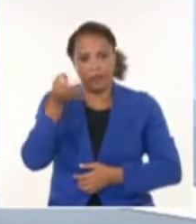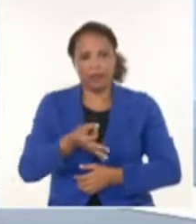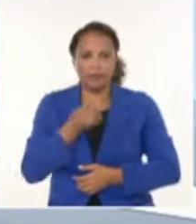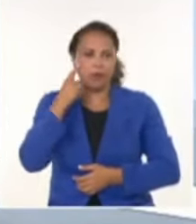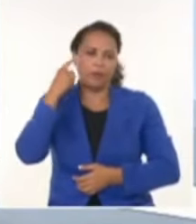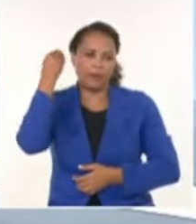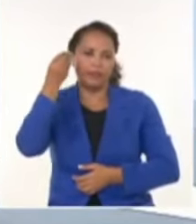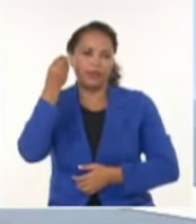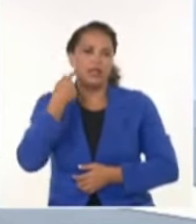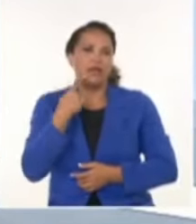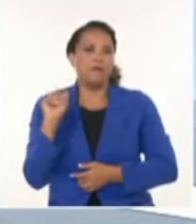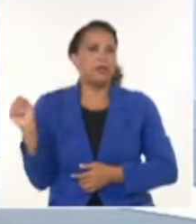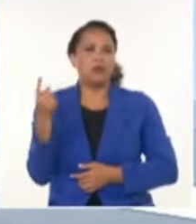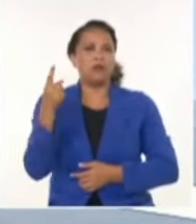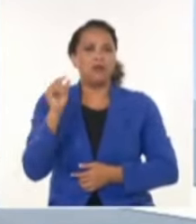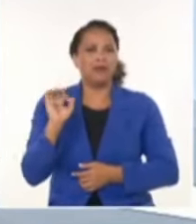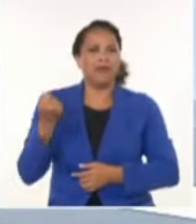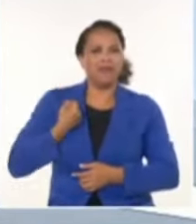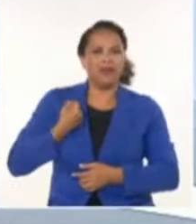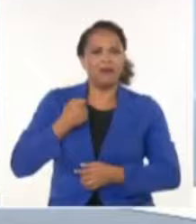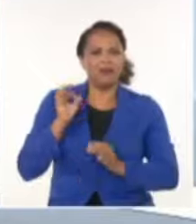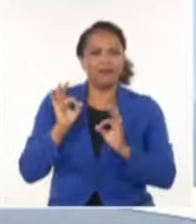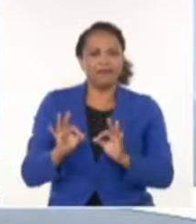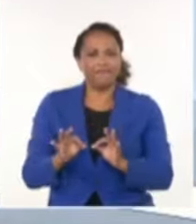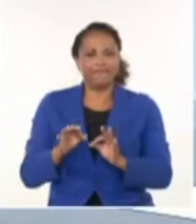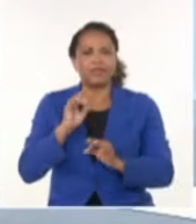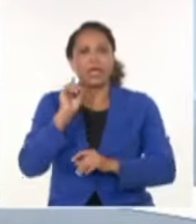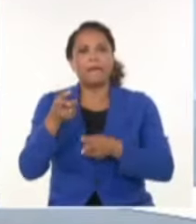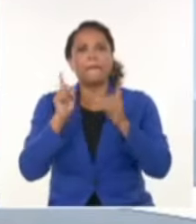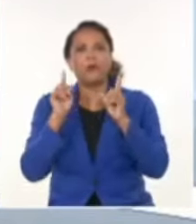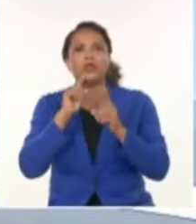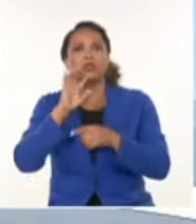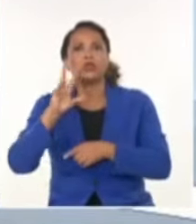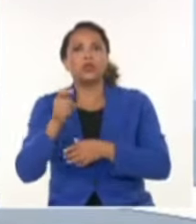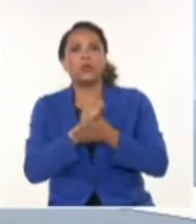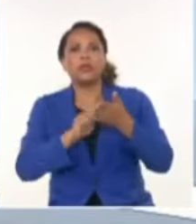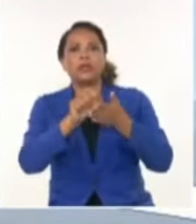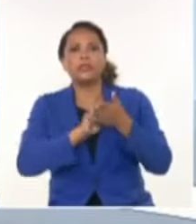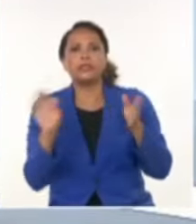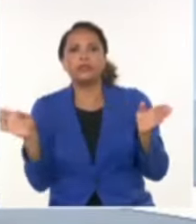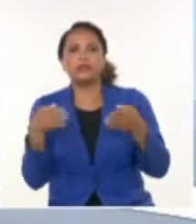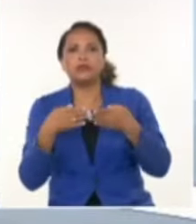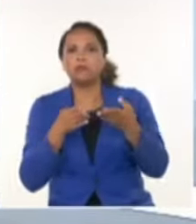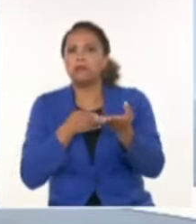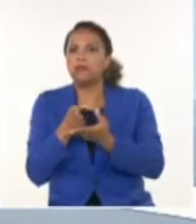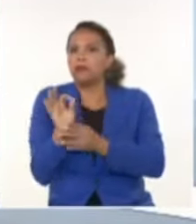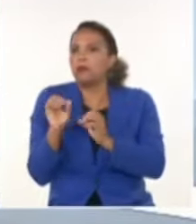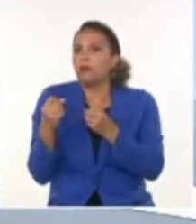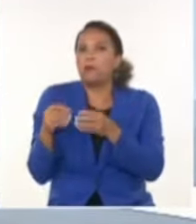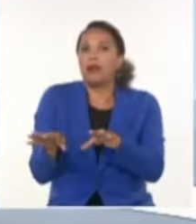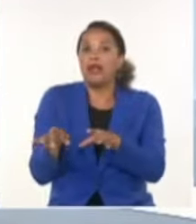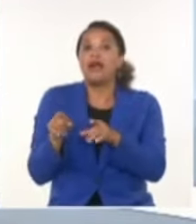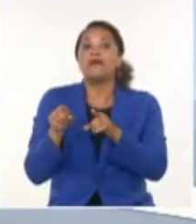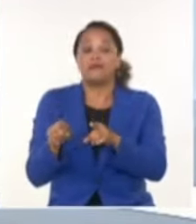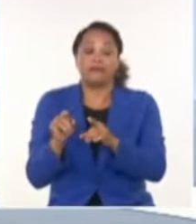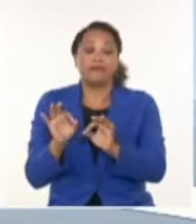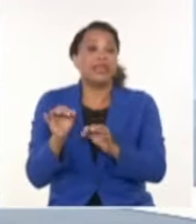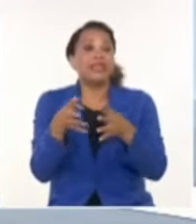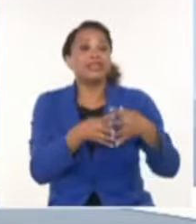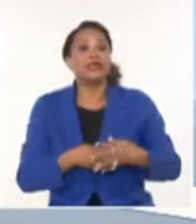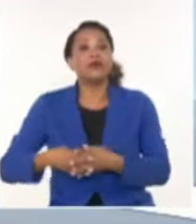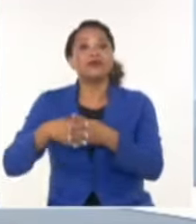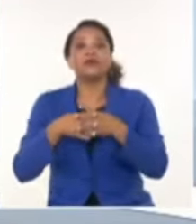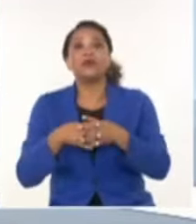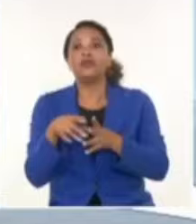No sería el único país del mundo democrático en que un político cerró buenas elecciones y tan campante sigue. Y aquí le sirve el sallo desde Estados Unidos a